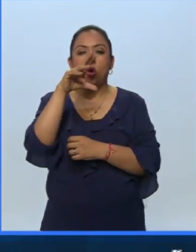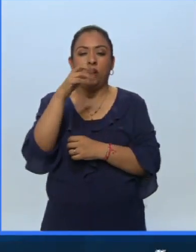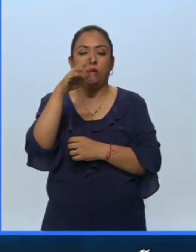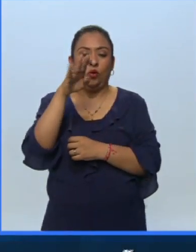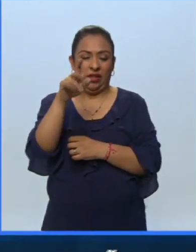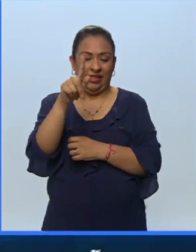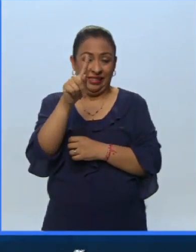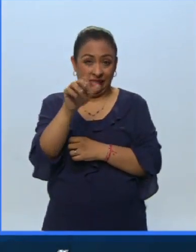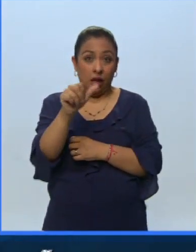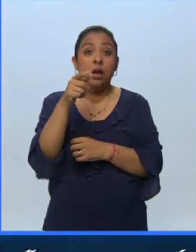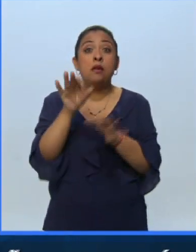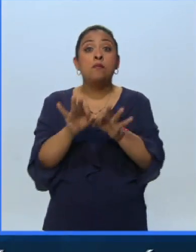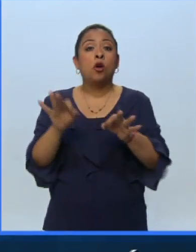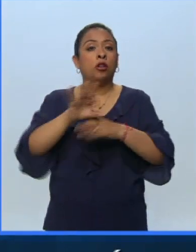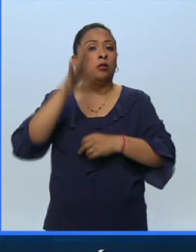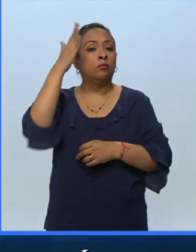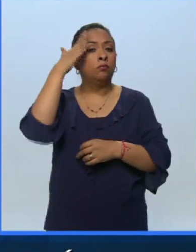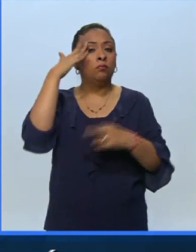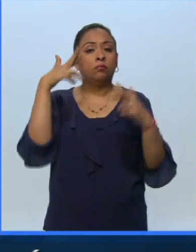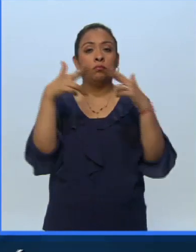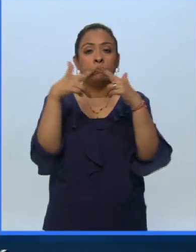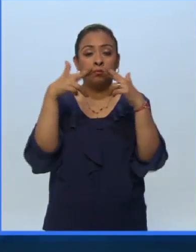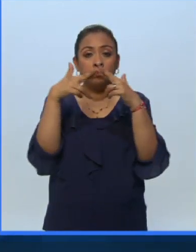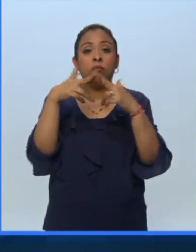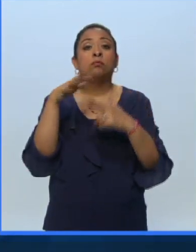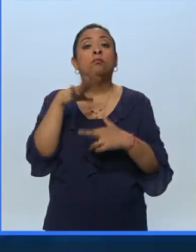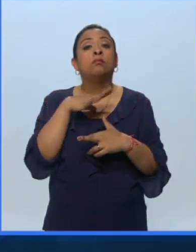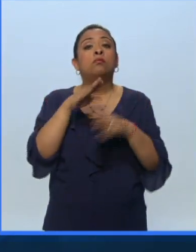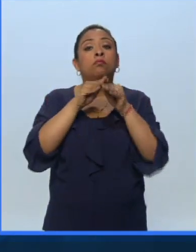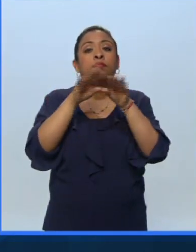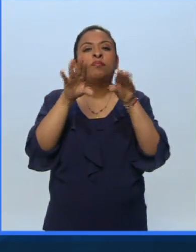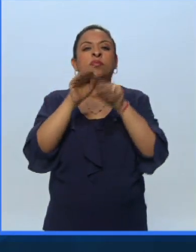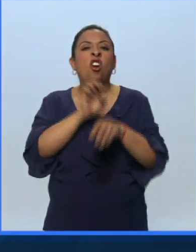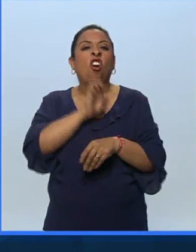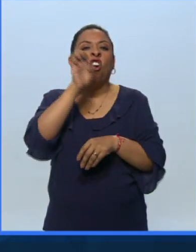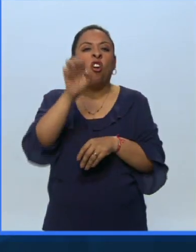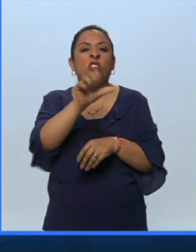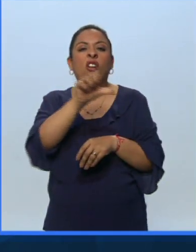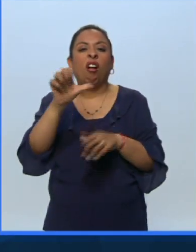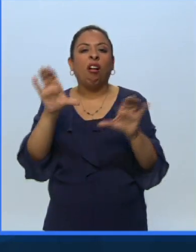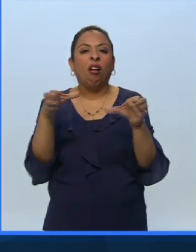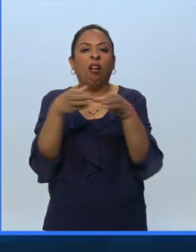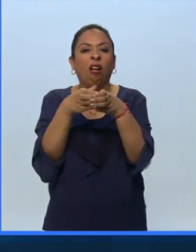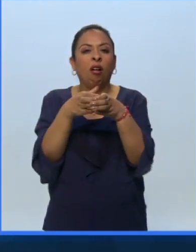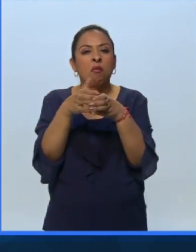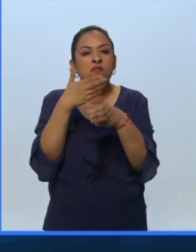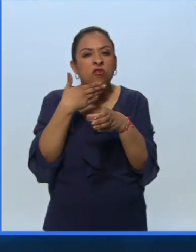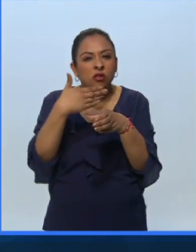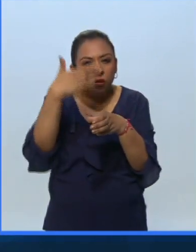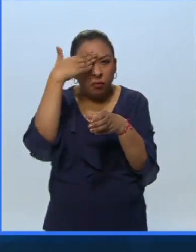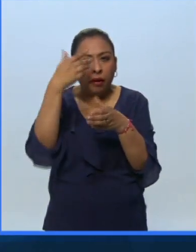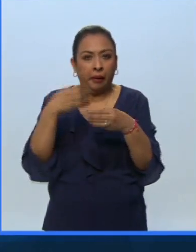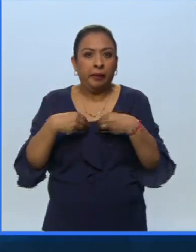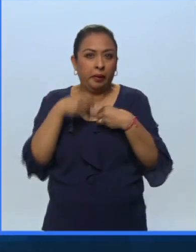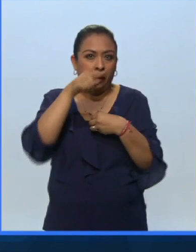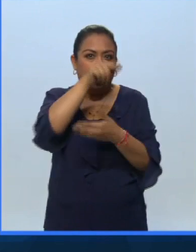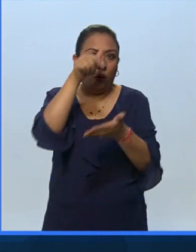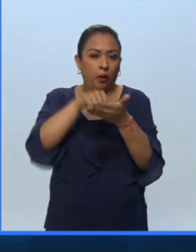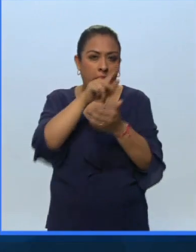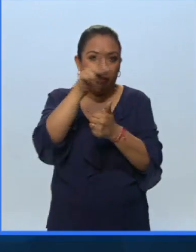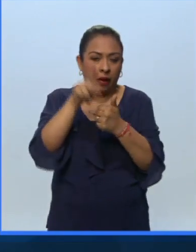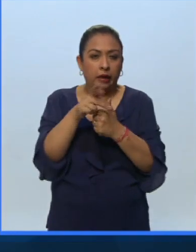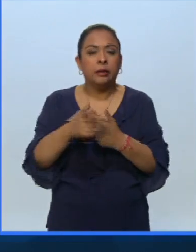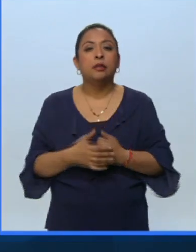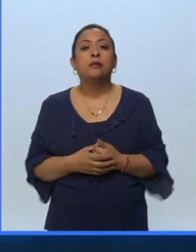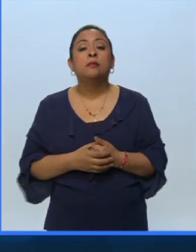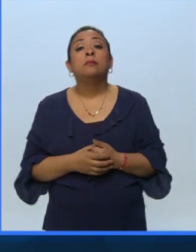Biratú un importante líder religioso que ha emprendido una campaña de odio contra la minoría musulmana que vive en ese país pues